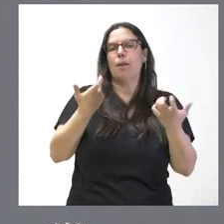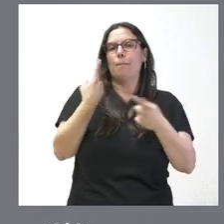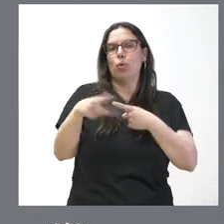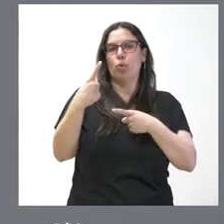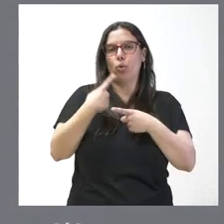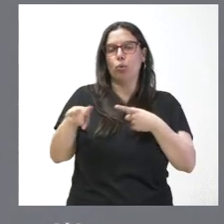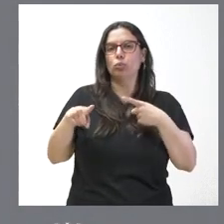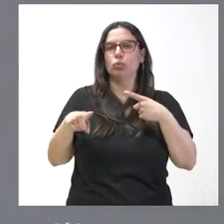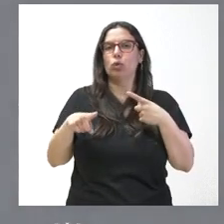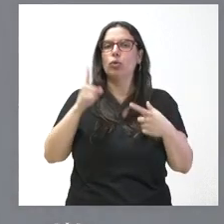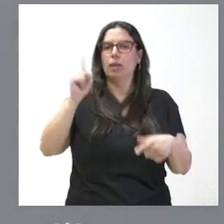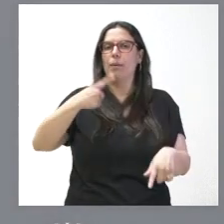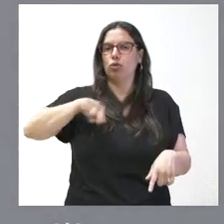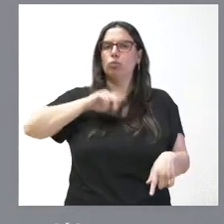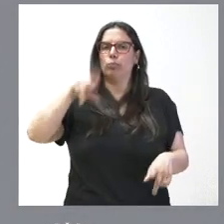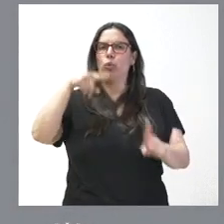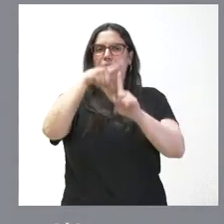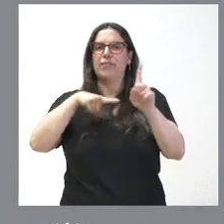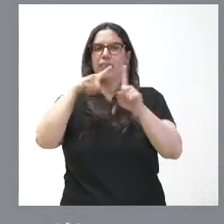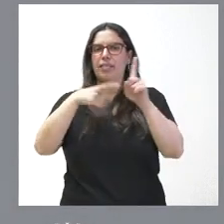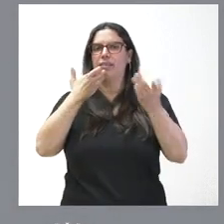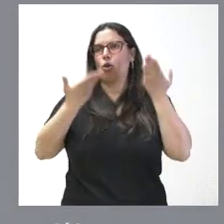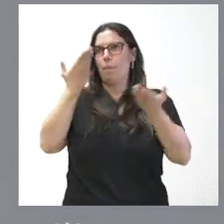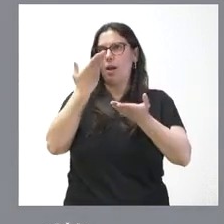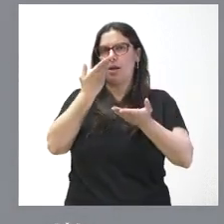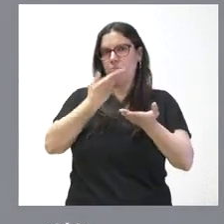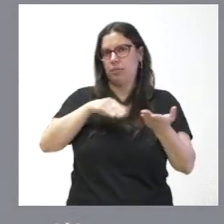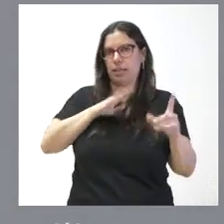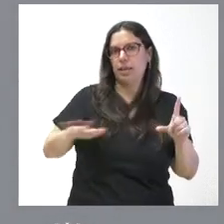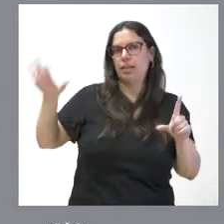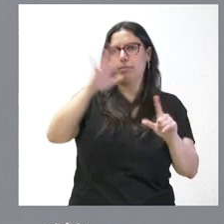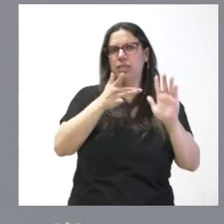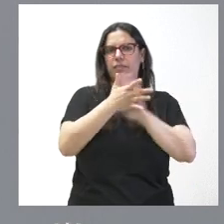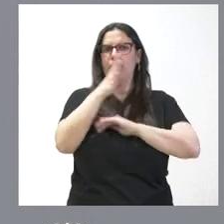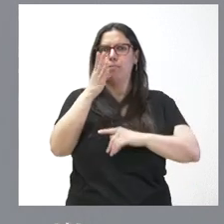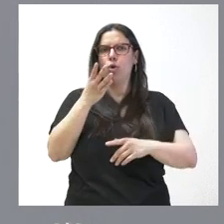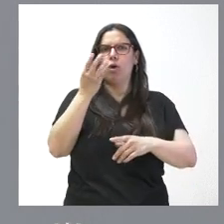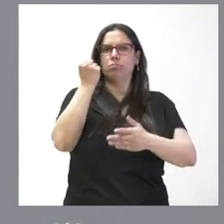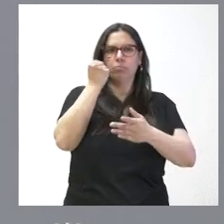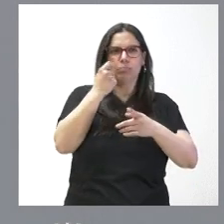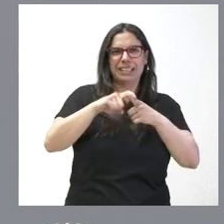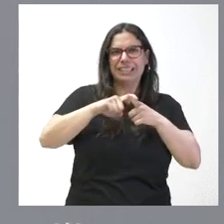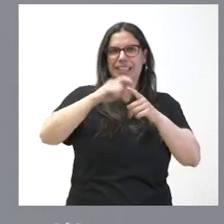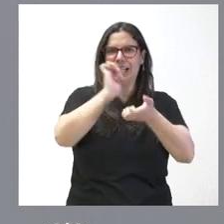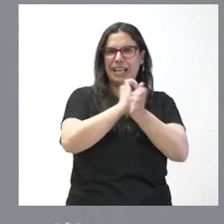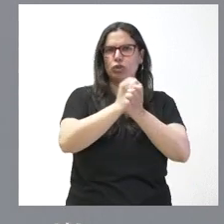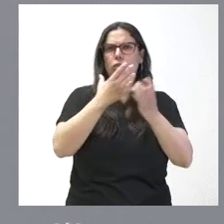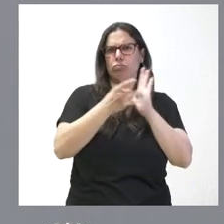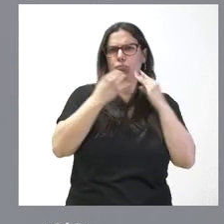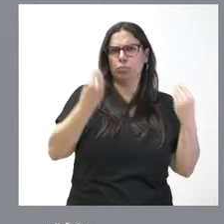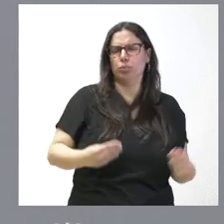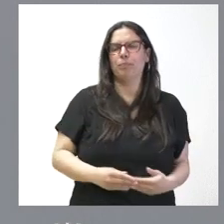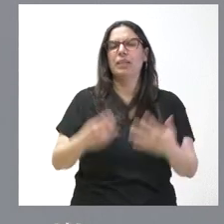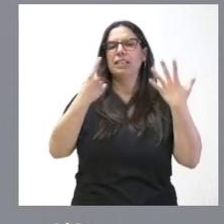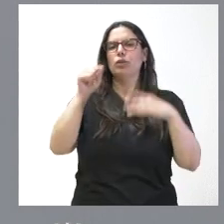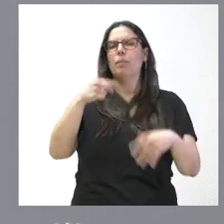donde también somos referencia en el contexto nacional, que es nuestra calidad y cantidad de la producción quesera. 6,7 millones de